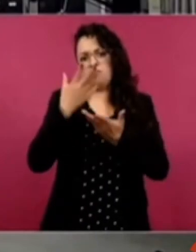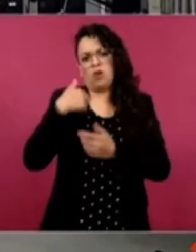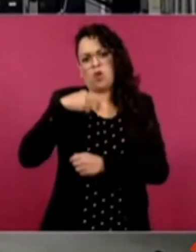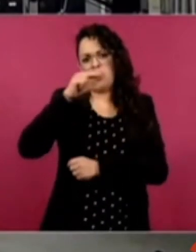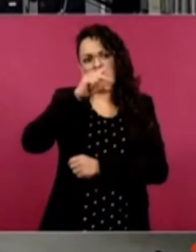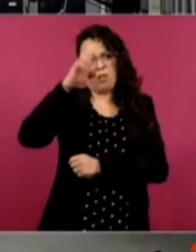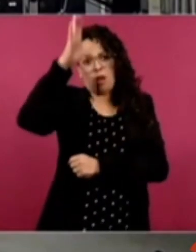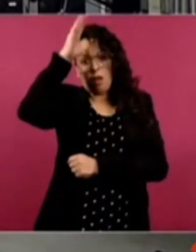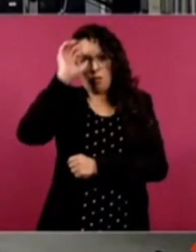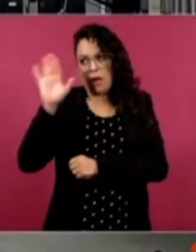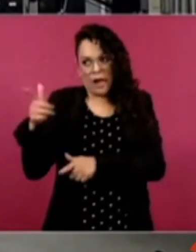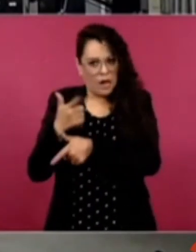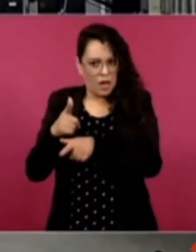¡Mande!